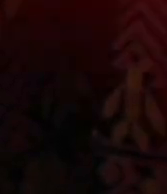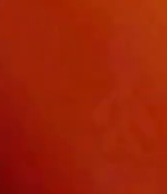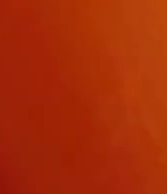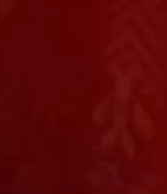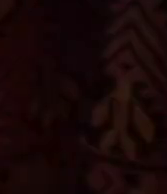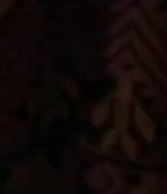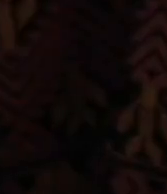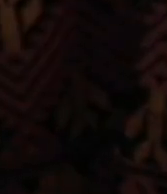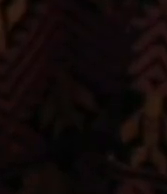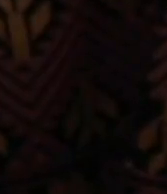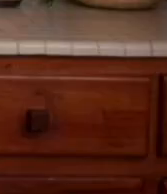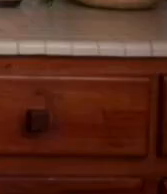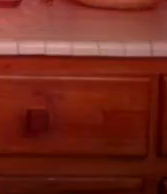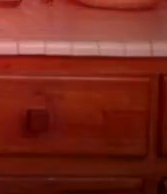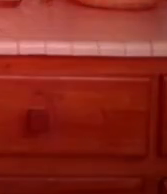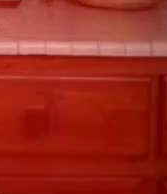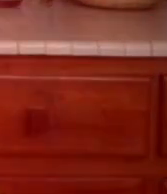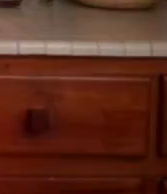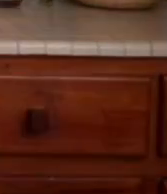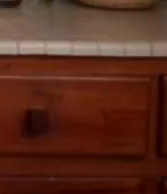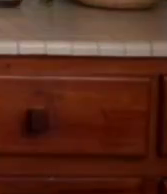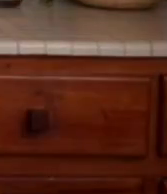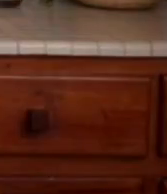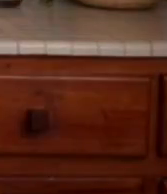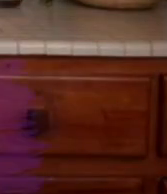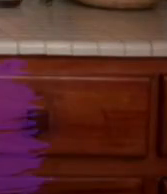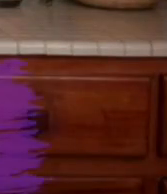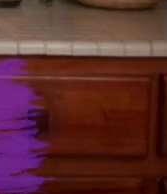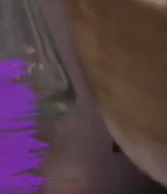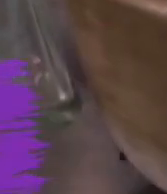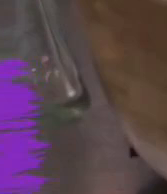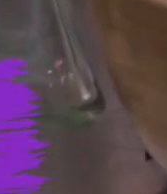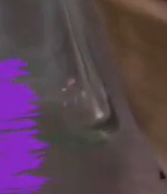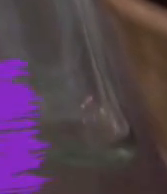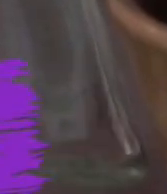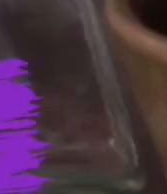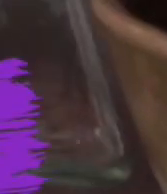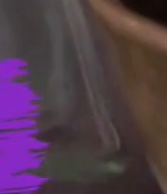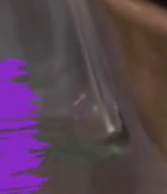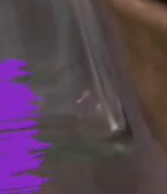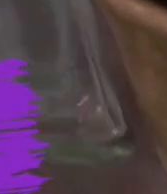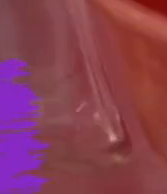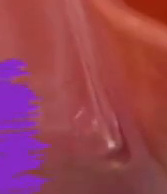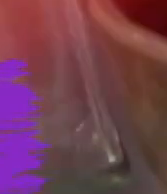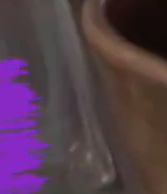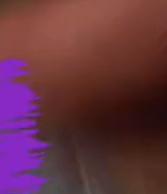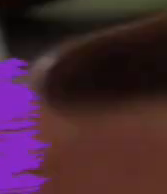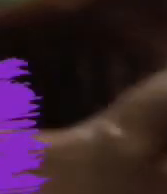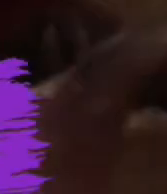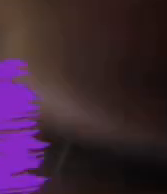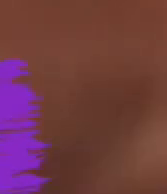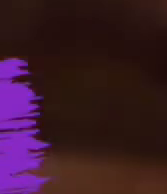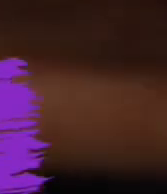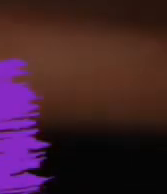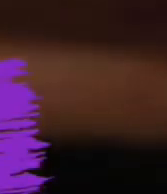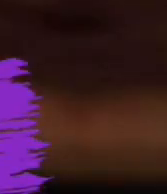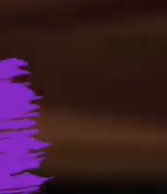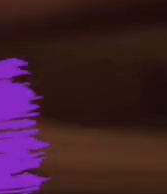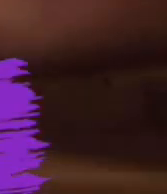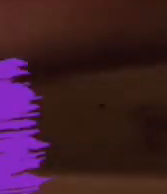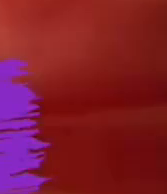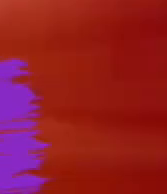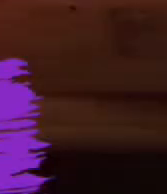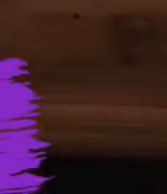Delicioso Nuestra cebollita Nuestros ajitos Vamos a ponerle Solamente